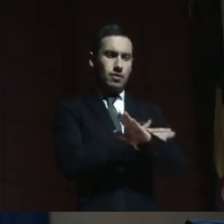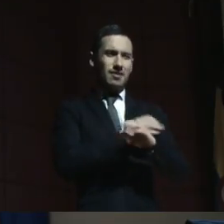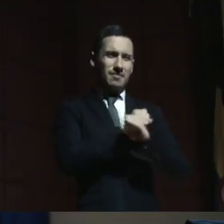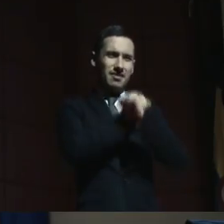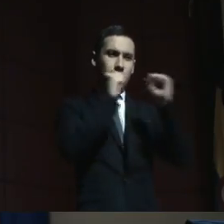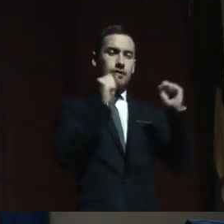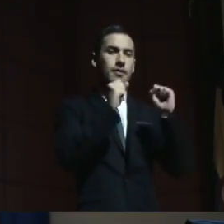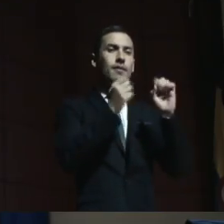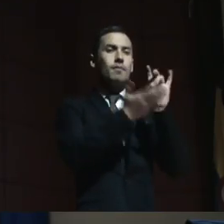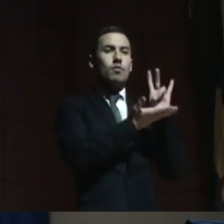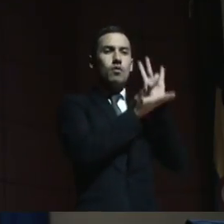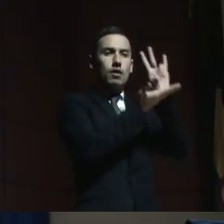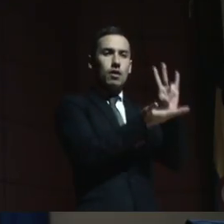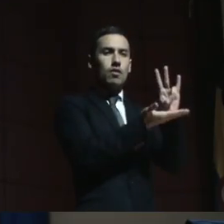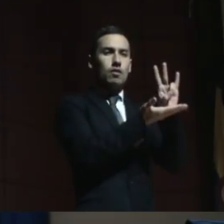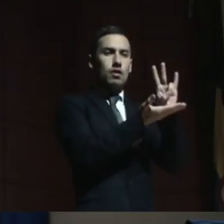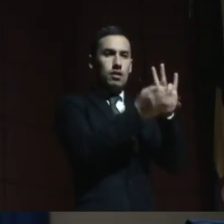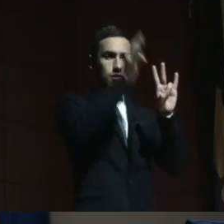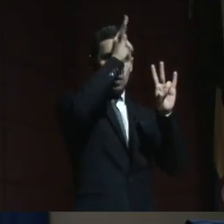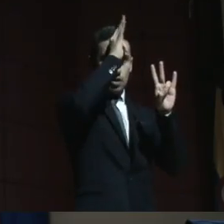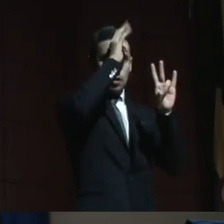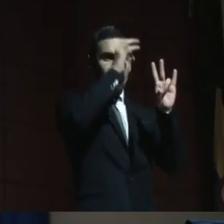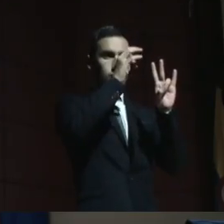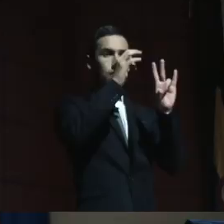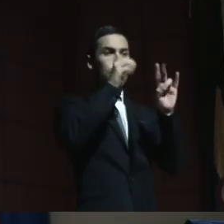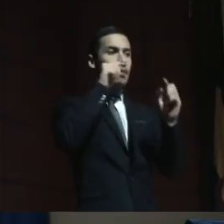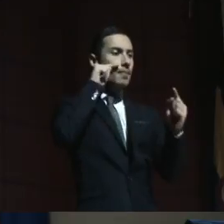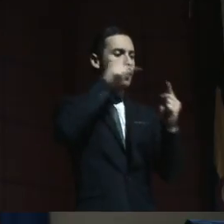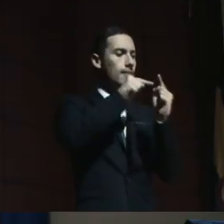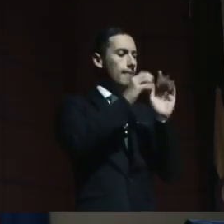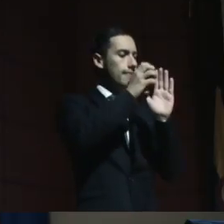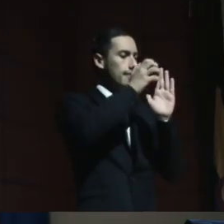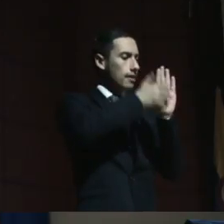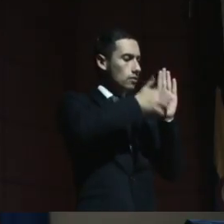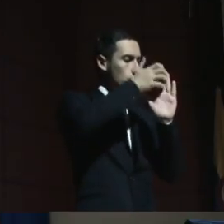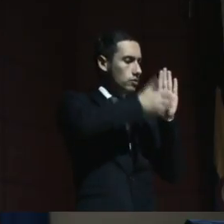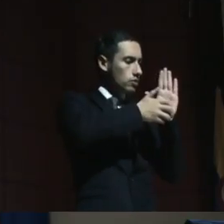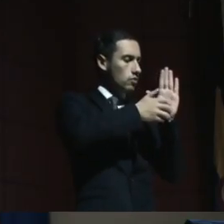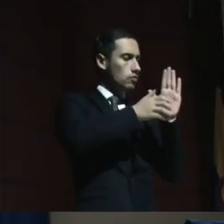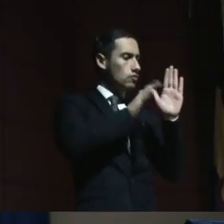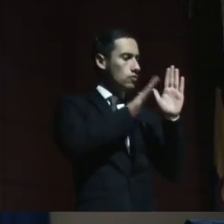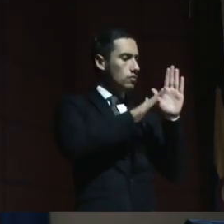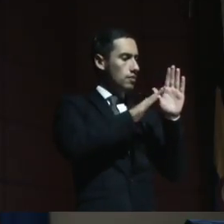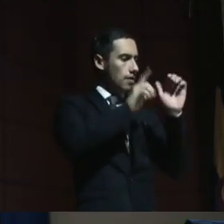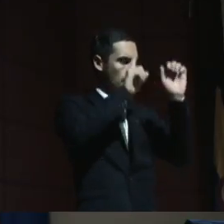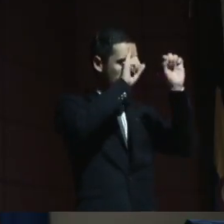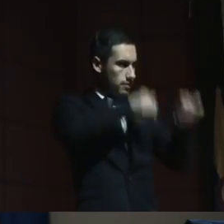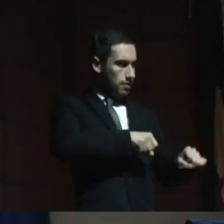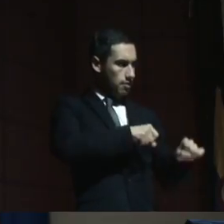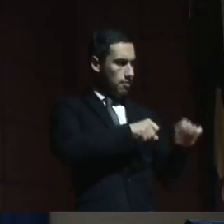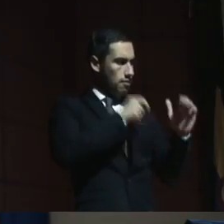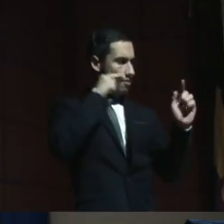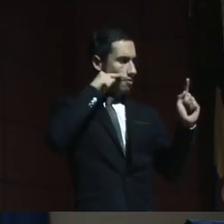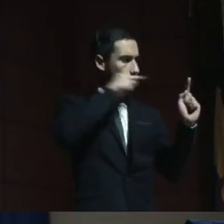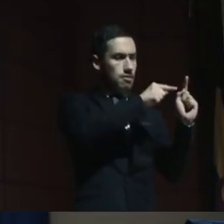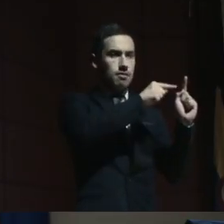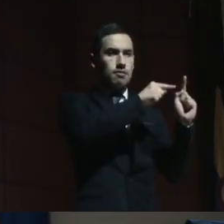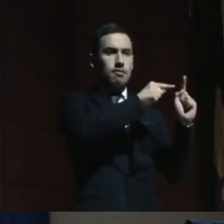clínico, una visión basada en su diagnóstico, en su capacidad, ¿cierto? A veces